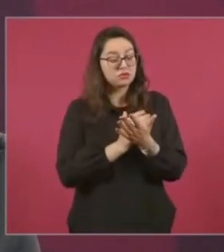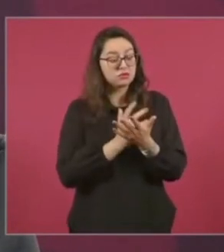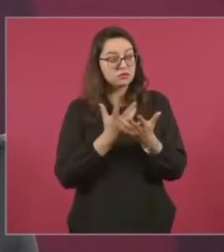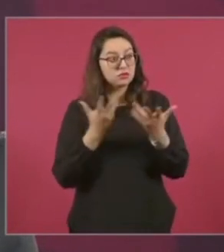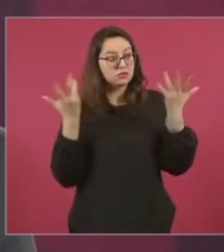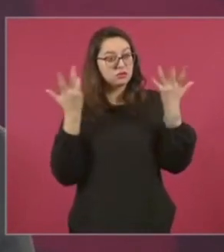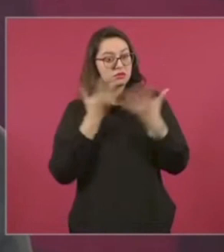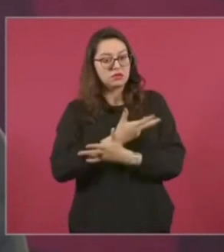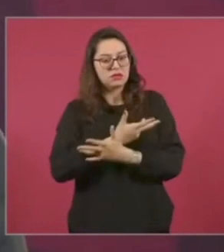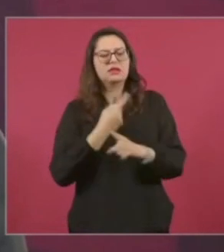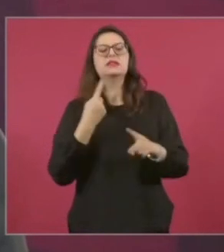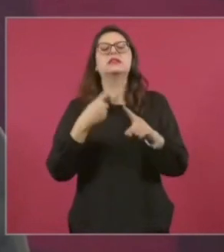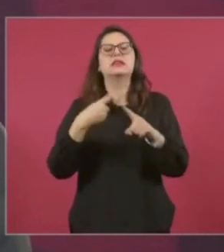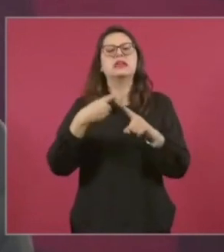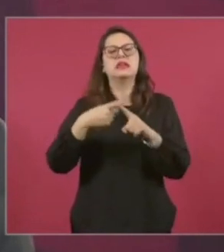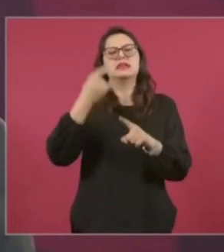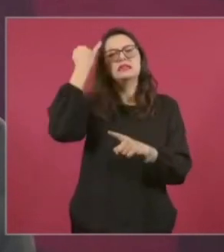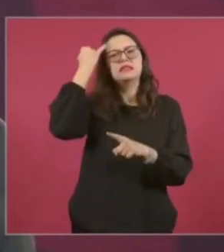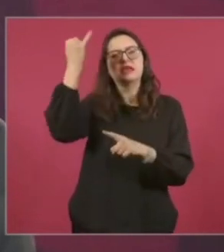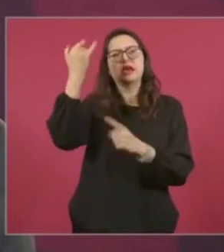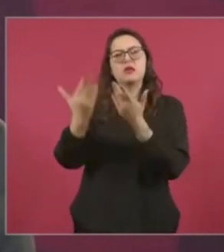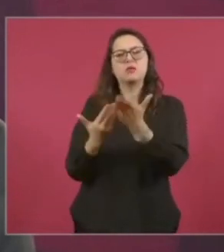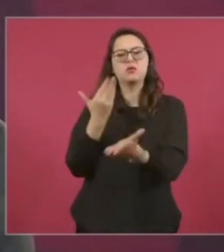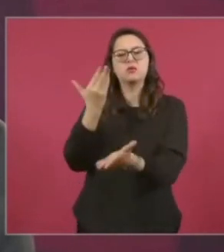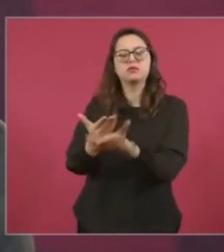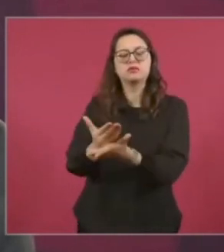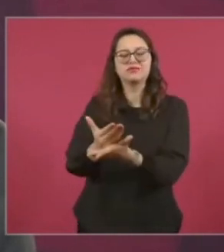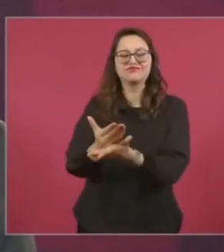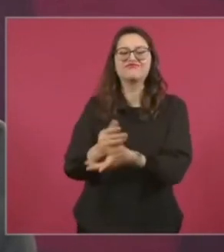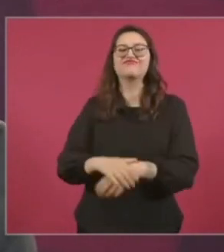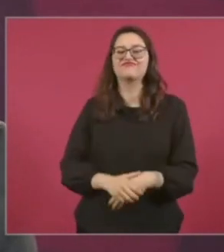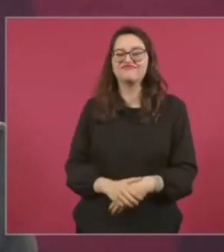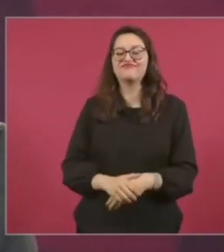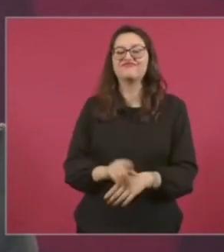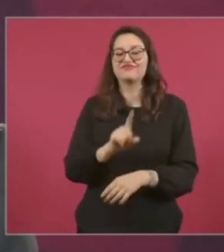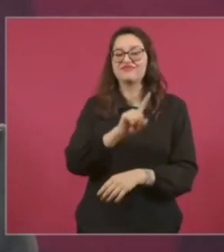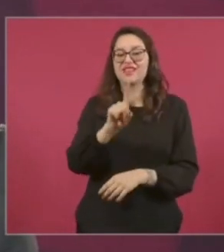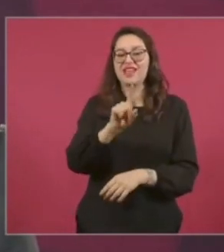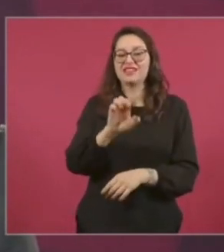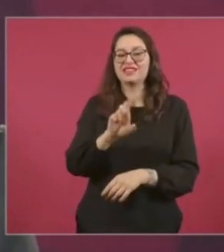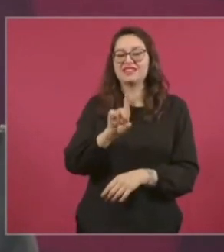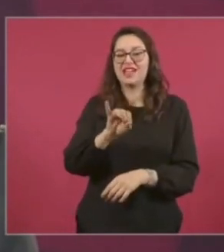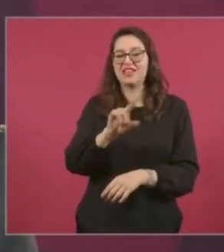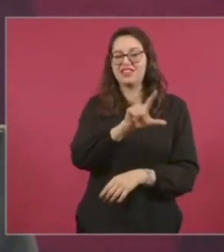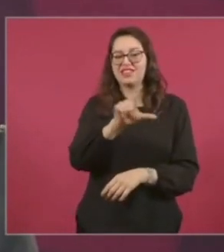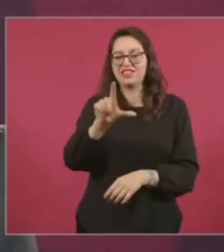en el 97.